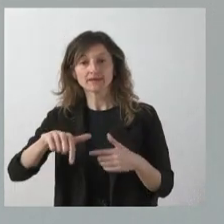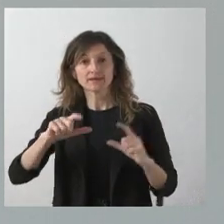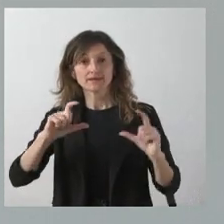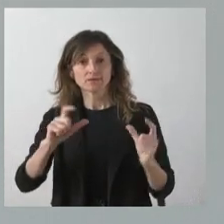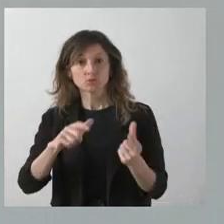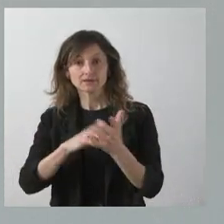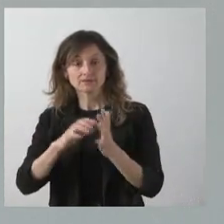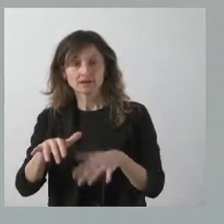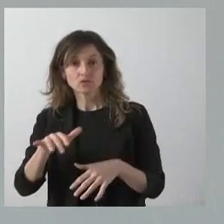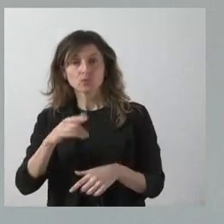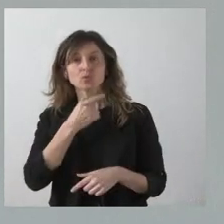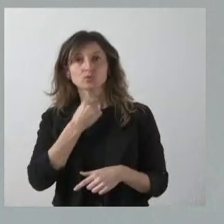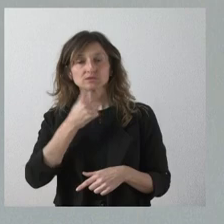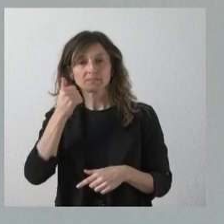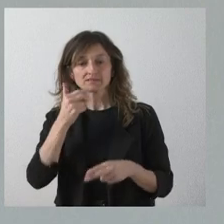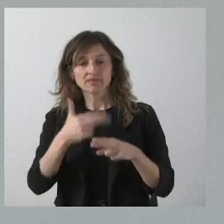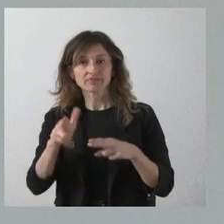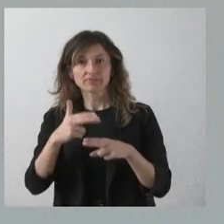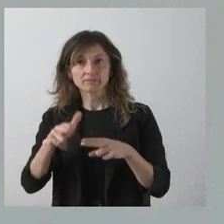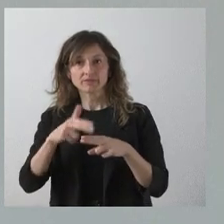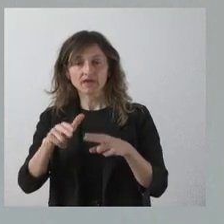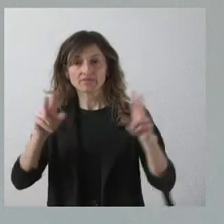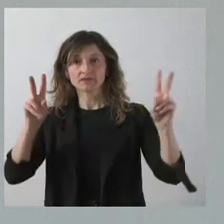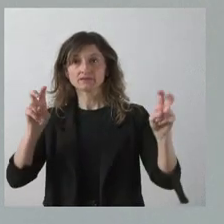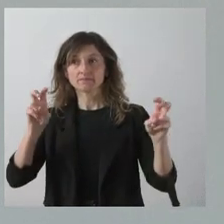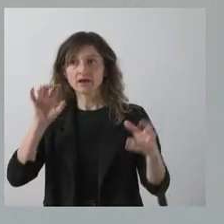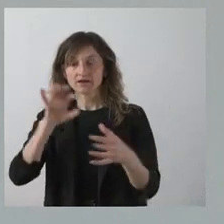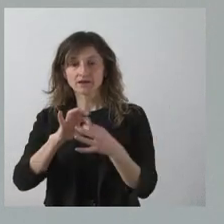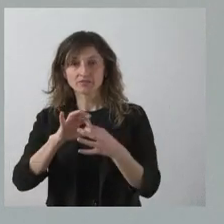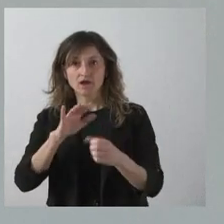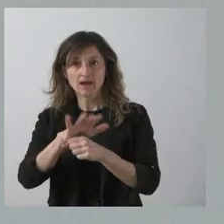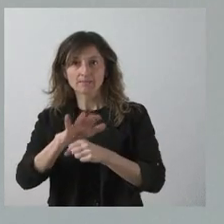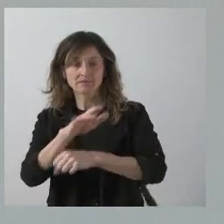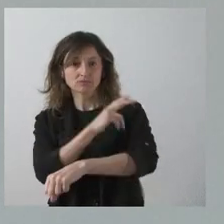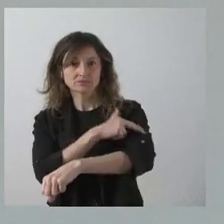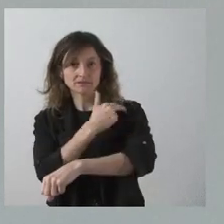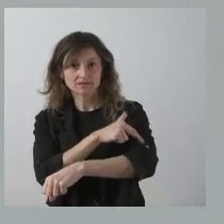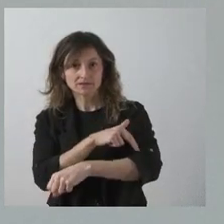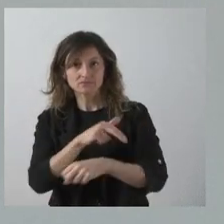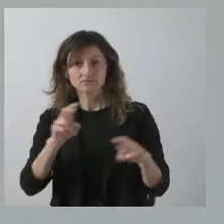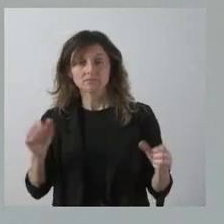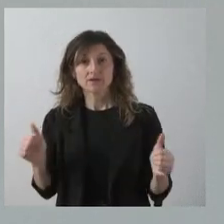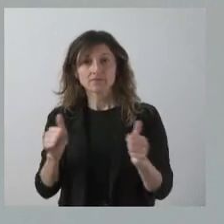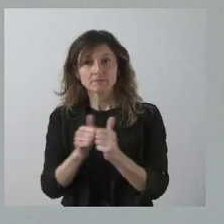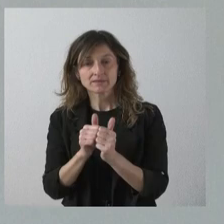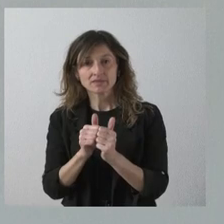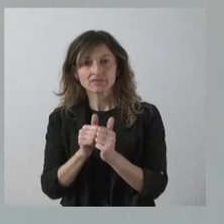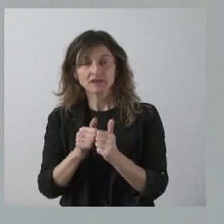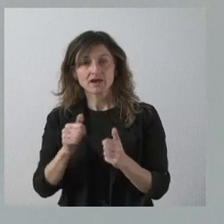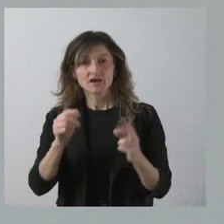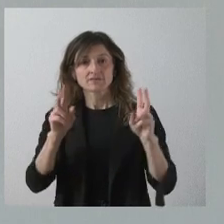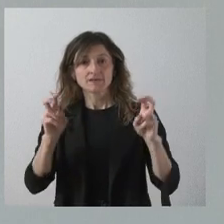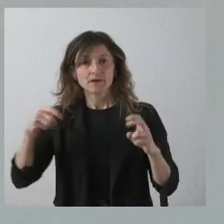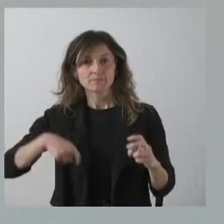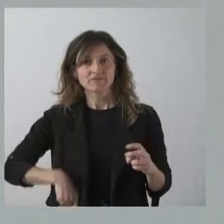orientado nuestra actividad en todo lo que tiene que ver con el ámbito sanitario, pero también hemos fijado en la dependencia hasta los servicios profesionales. Nos parece que